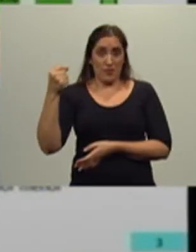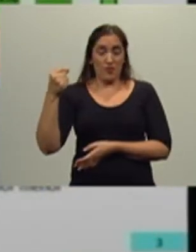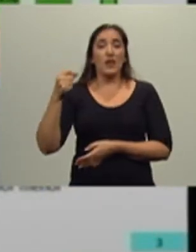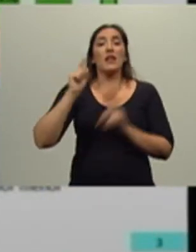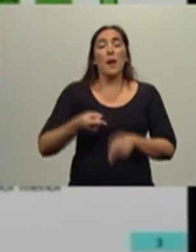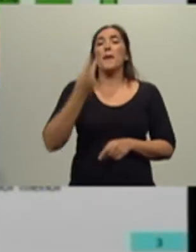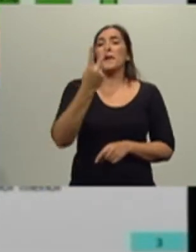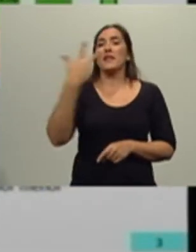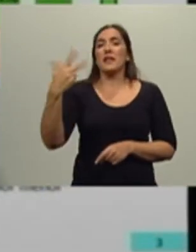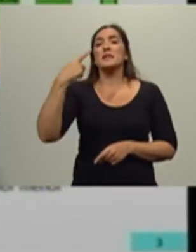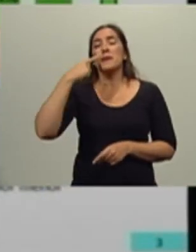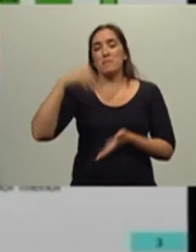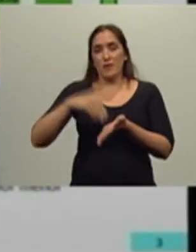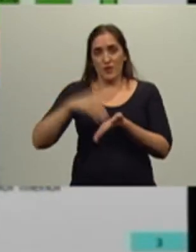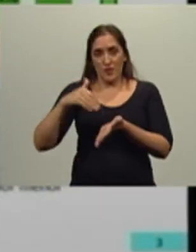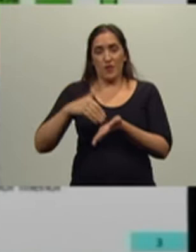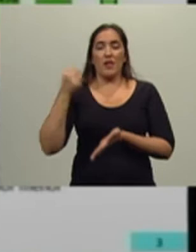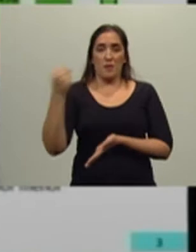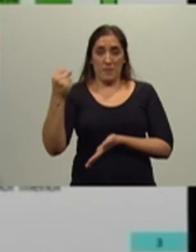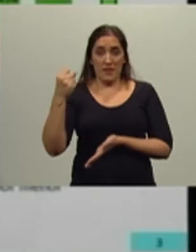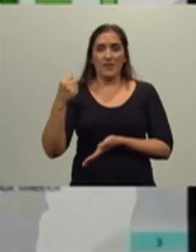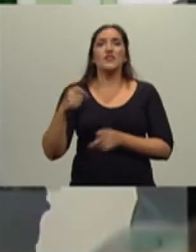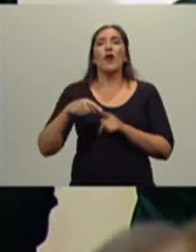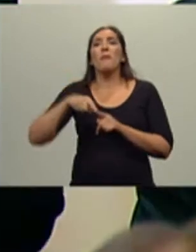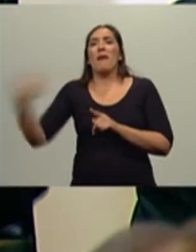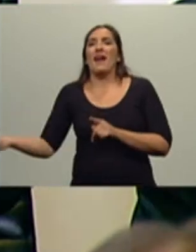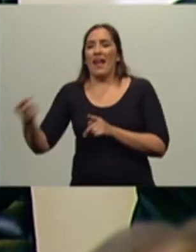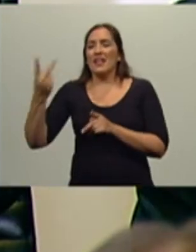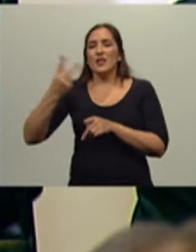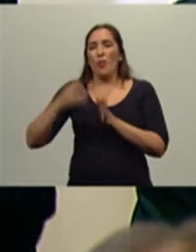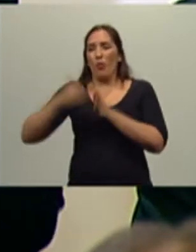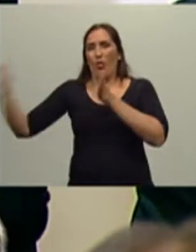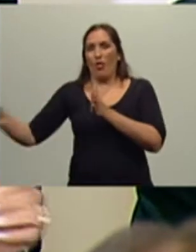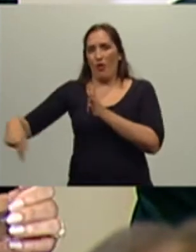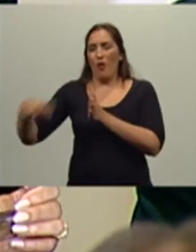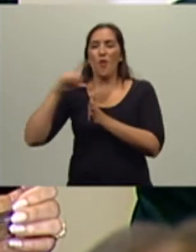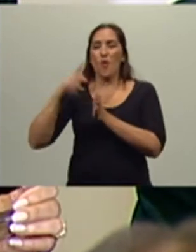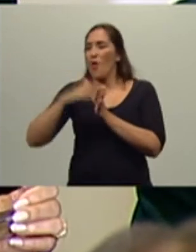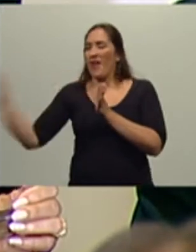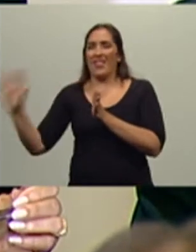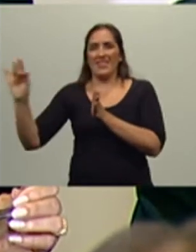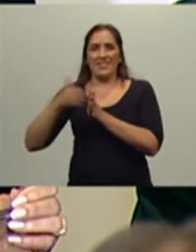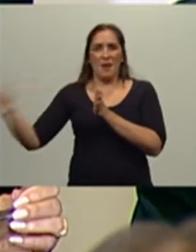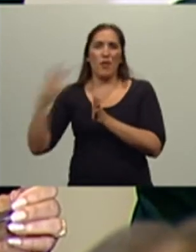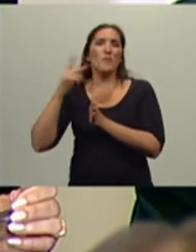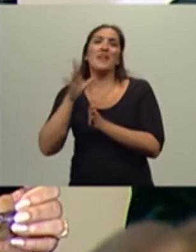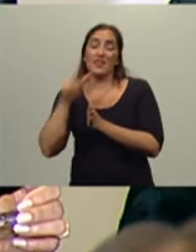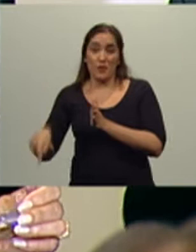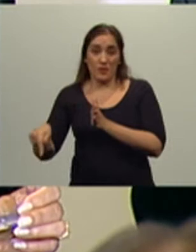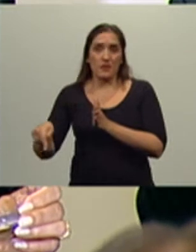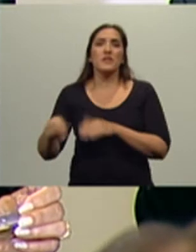.000 millones de pesos para el primer semestre del año 2014, inversiones del Fondo de Garantía de